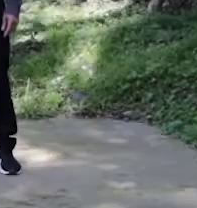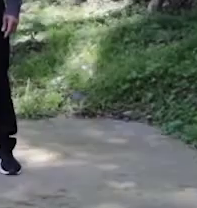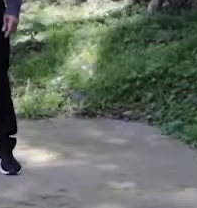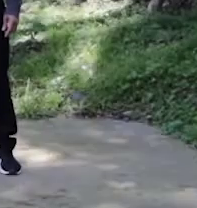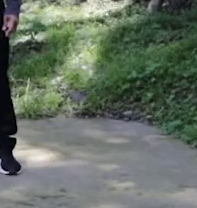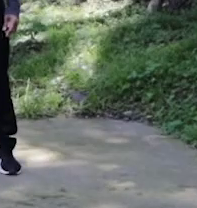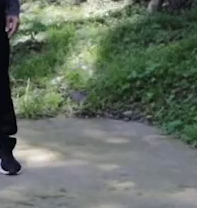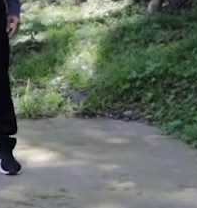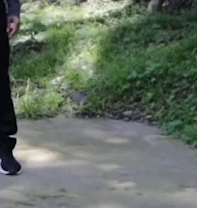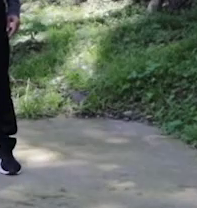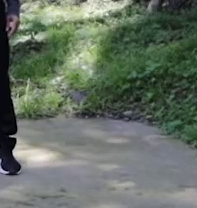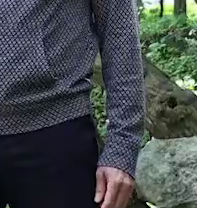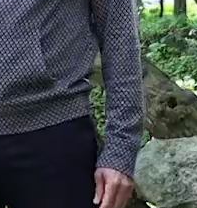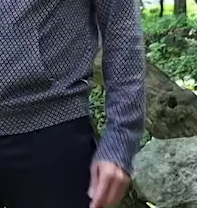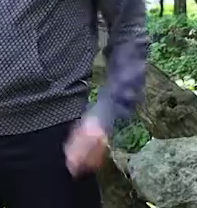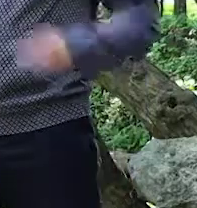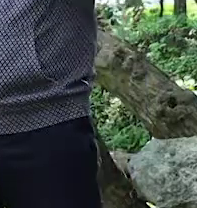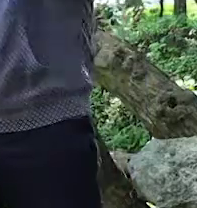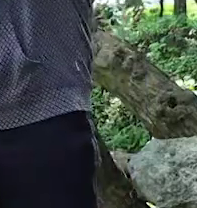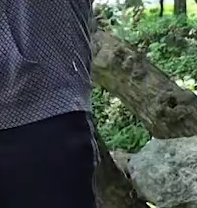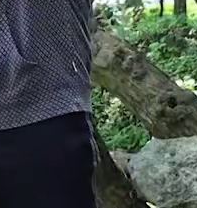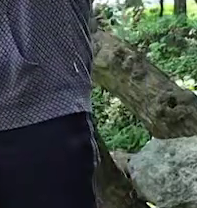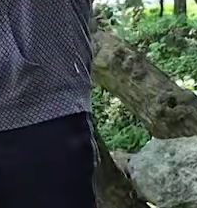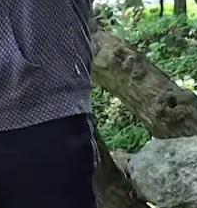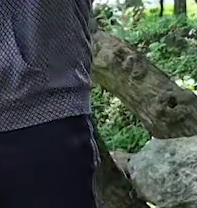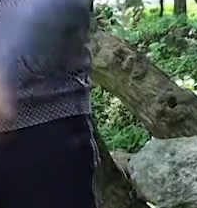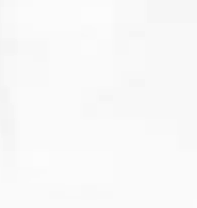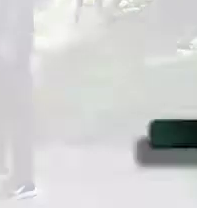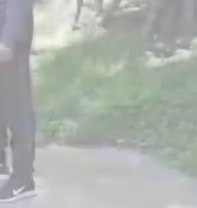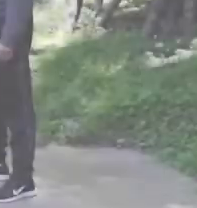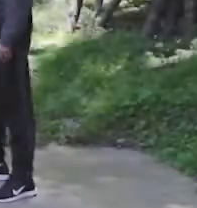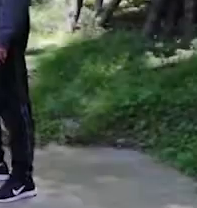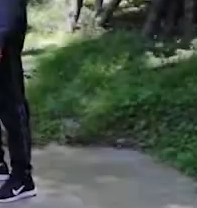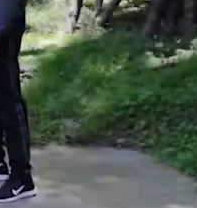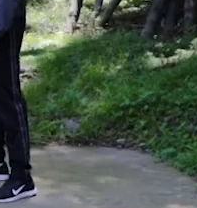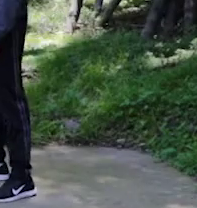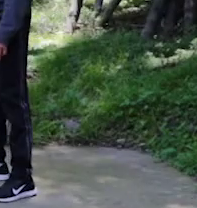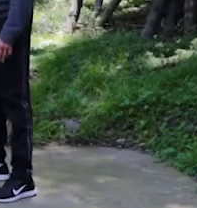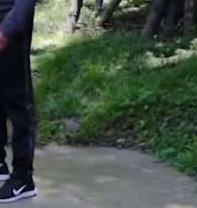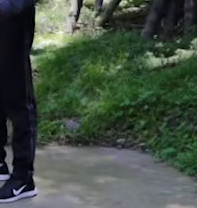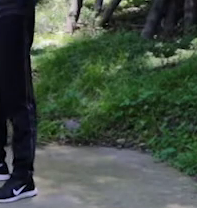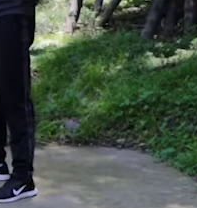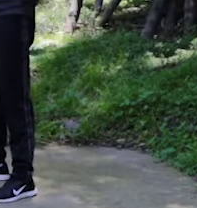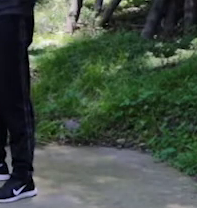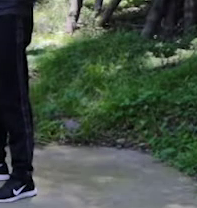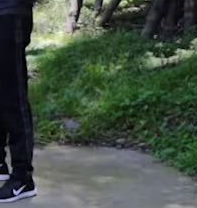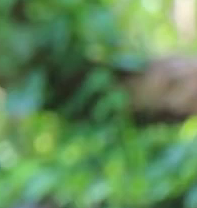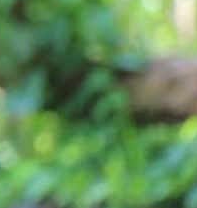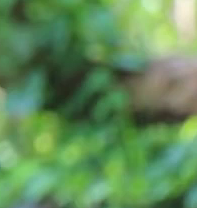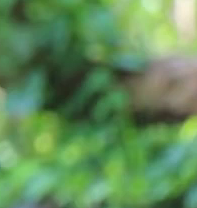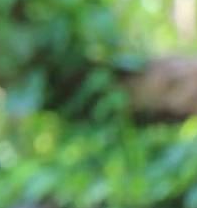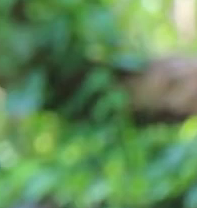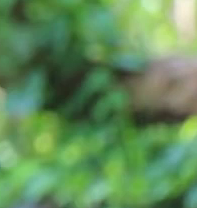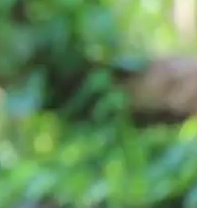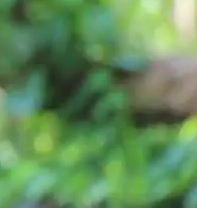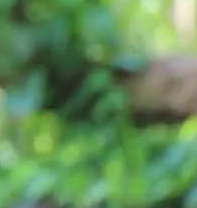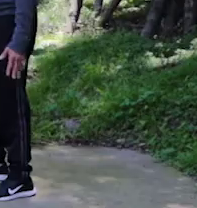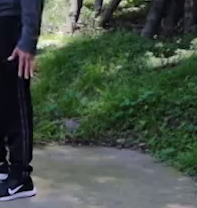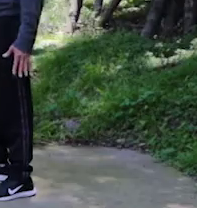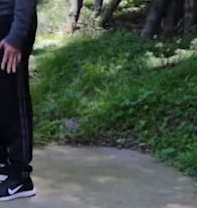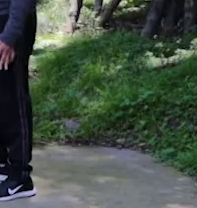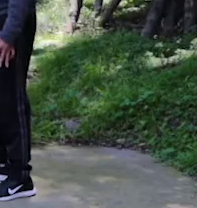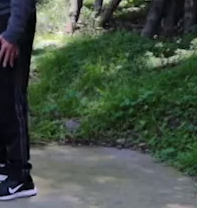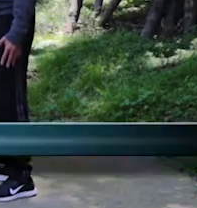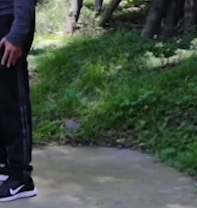¡Muévete! Entre clase y clase, activa tu cuerpo. En esta ocasión vamos a trabajar el tríceps. Vamos